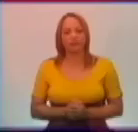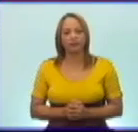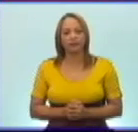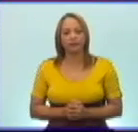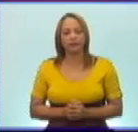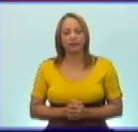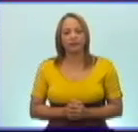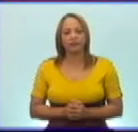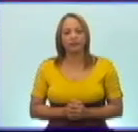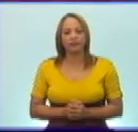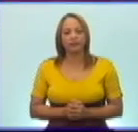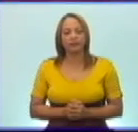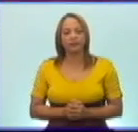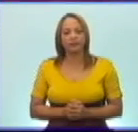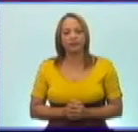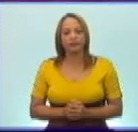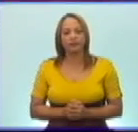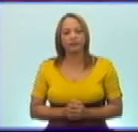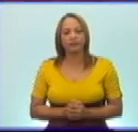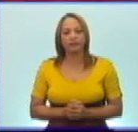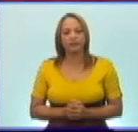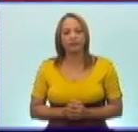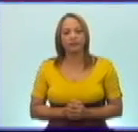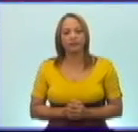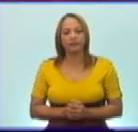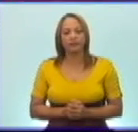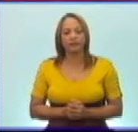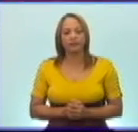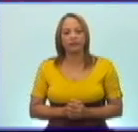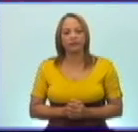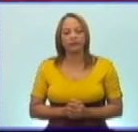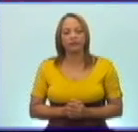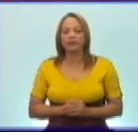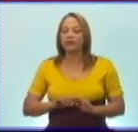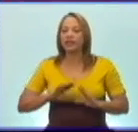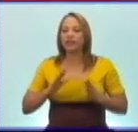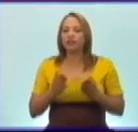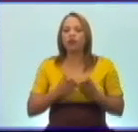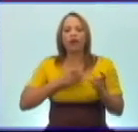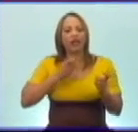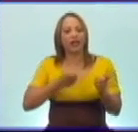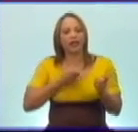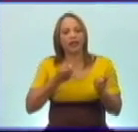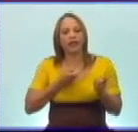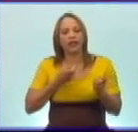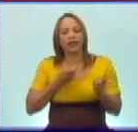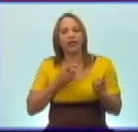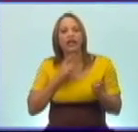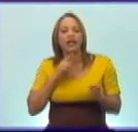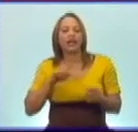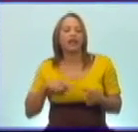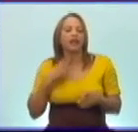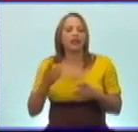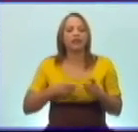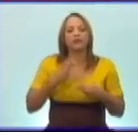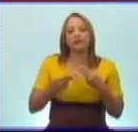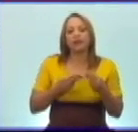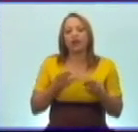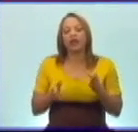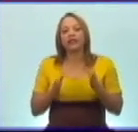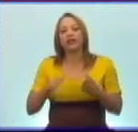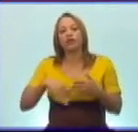Decirles que entre las agresiones imperialistas que ocurrieron entre los días 15 al